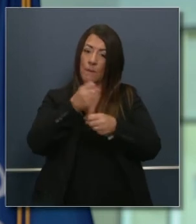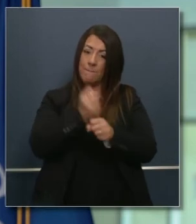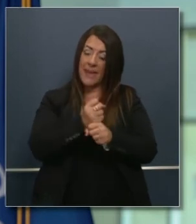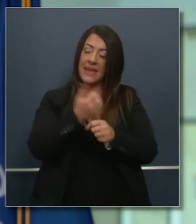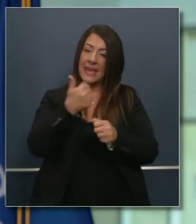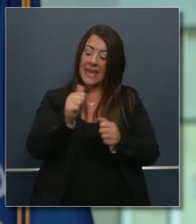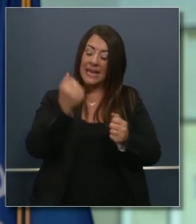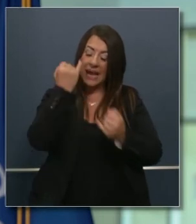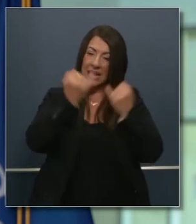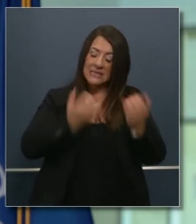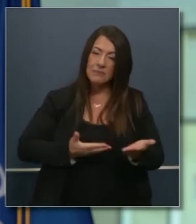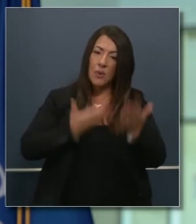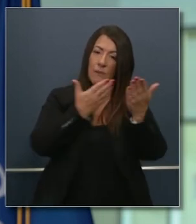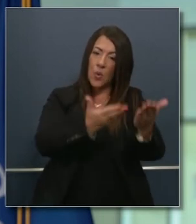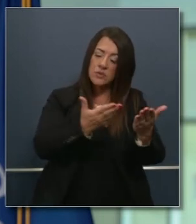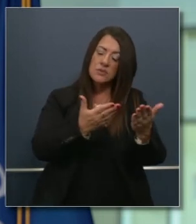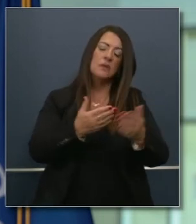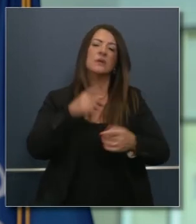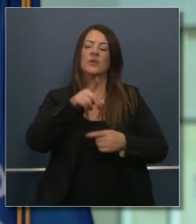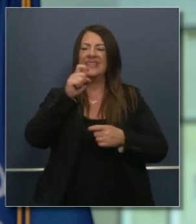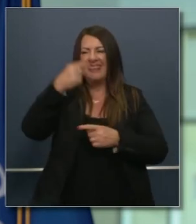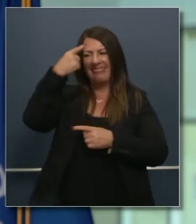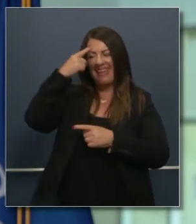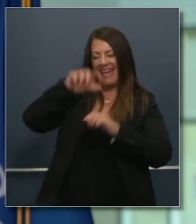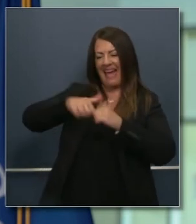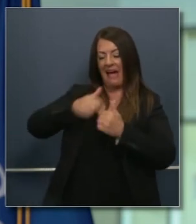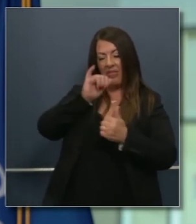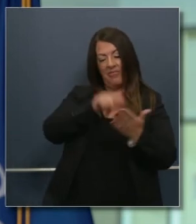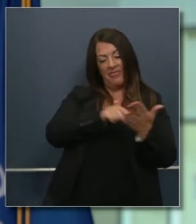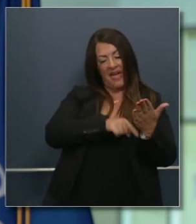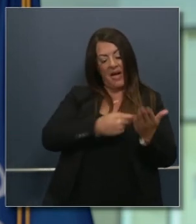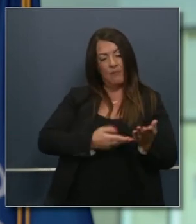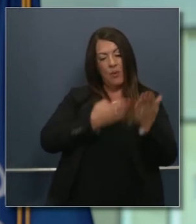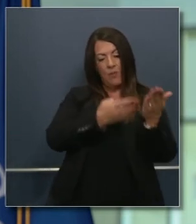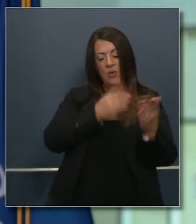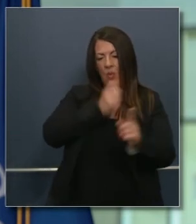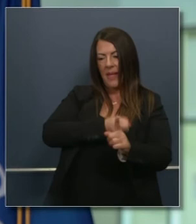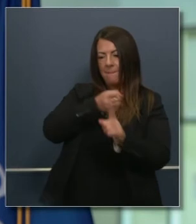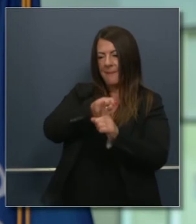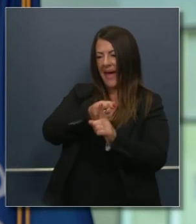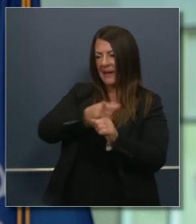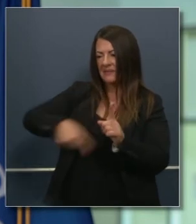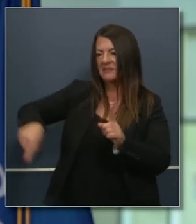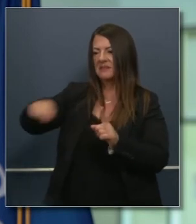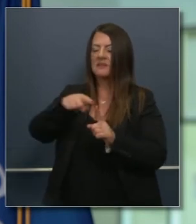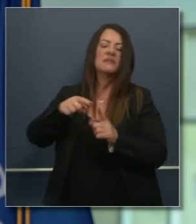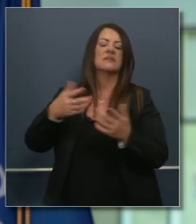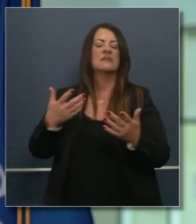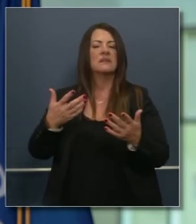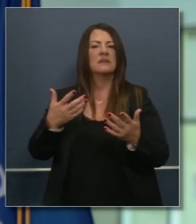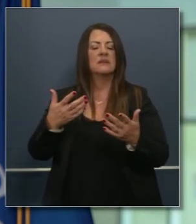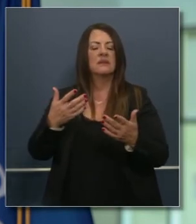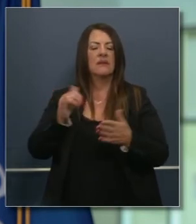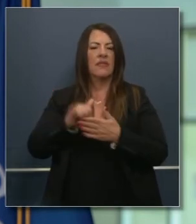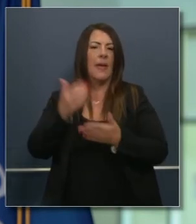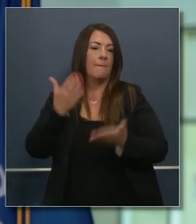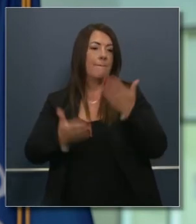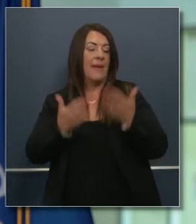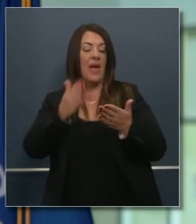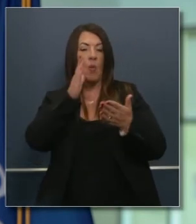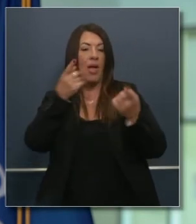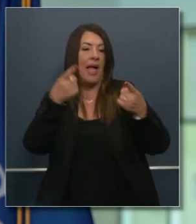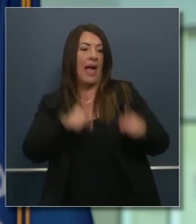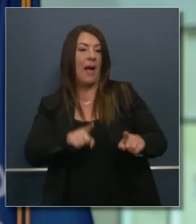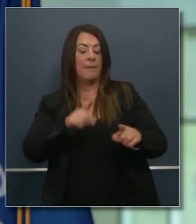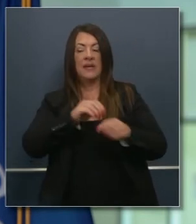aliento a los que están haciendo propuestas que consideren esos impactos en su relación con lo que tal vez sea o no sea